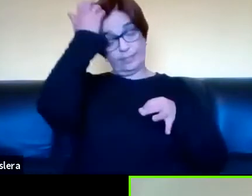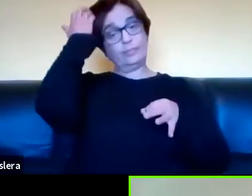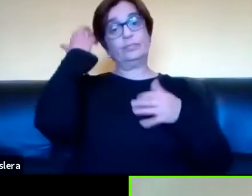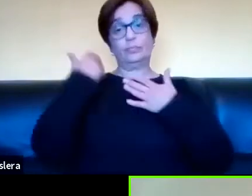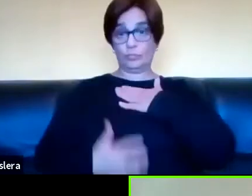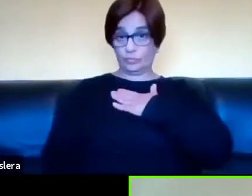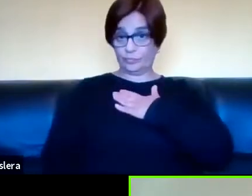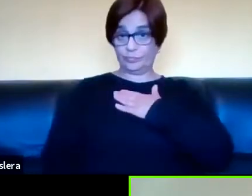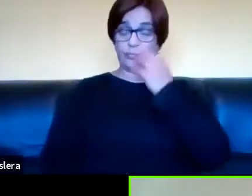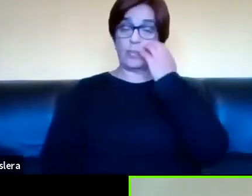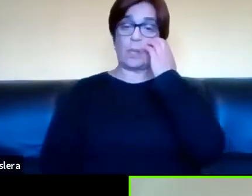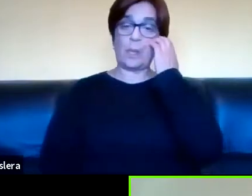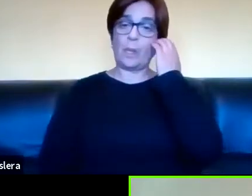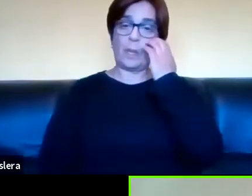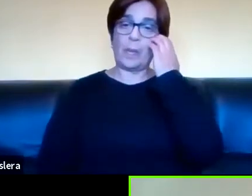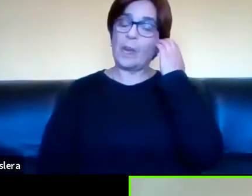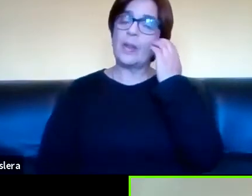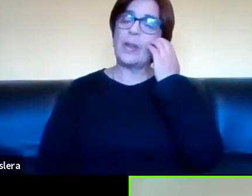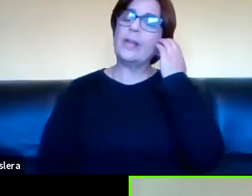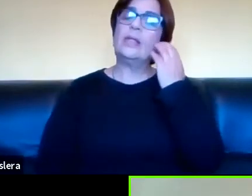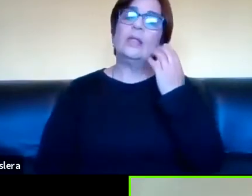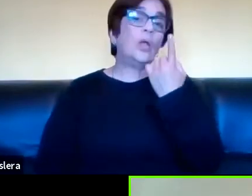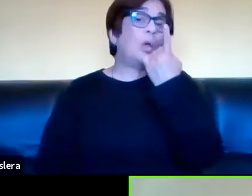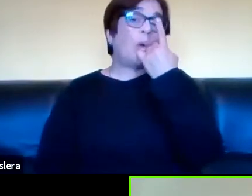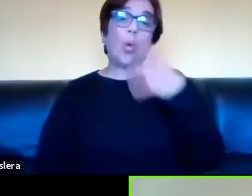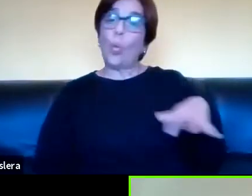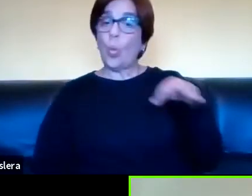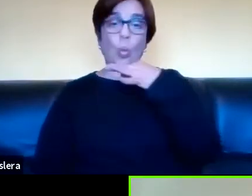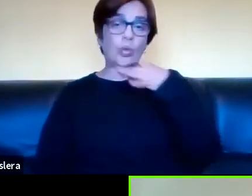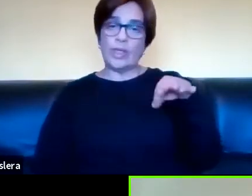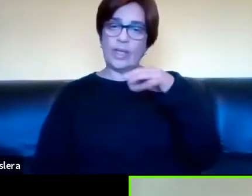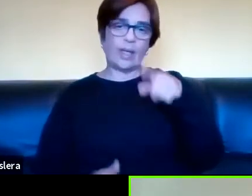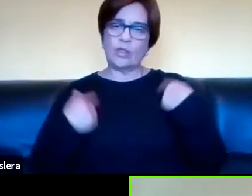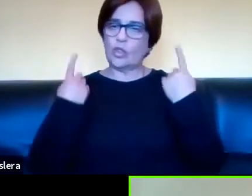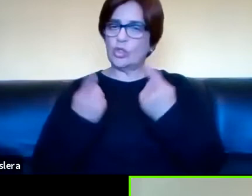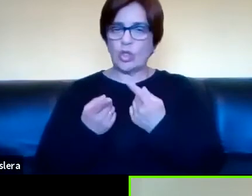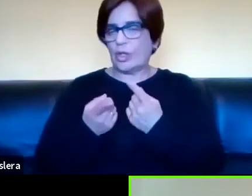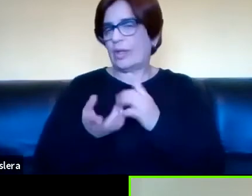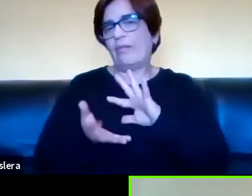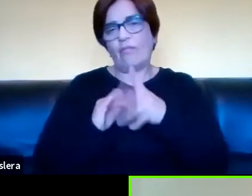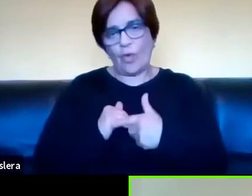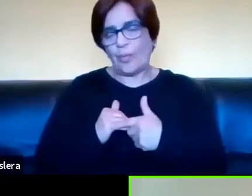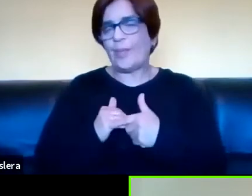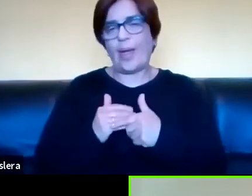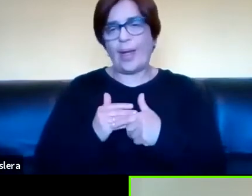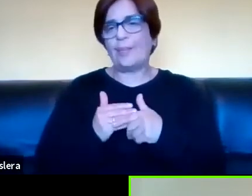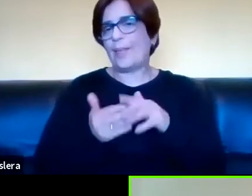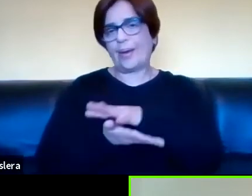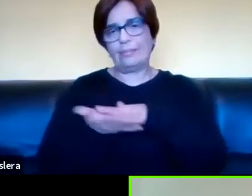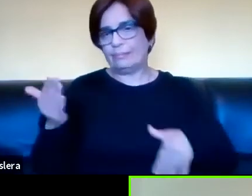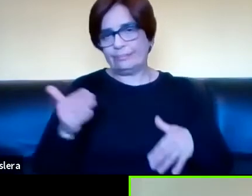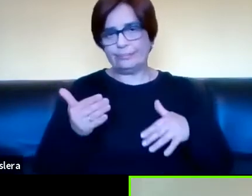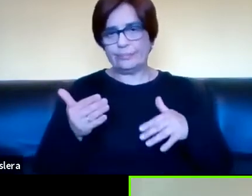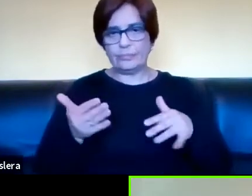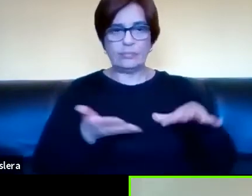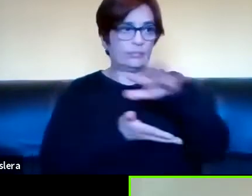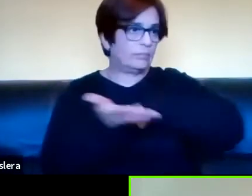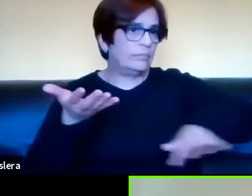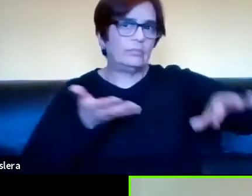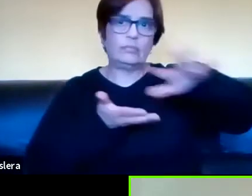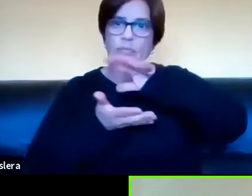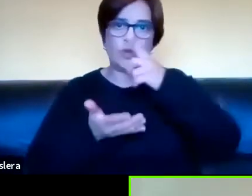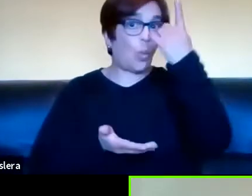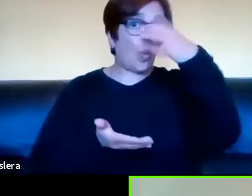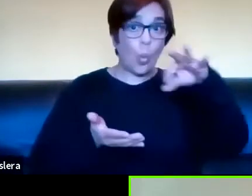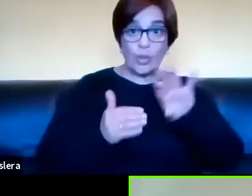como históricamente la única tecnología que teníamos para separar texto de contexto era la escritura,